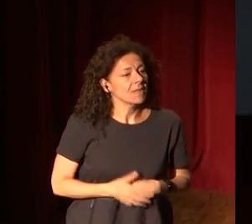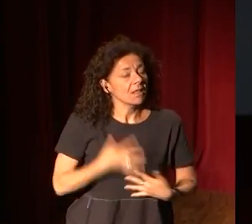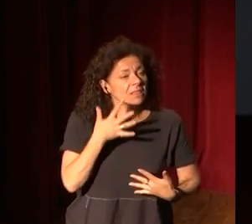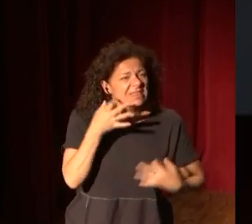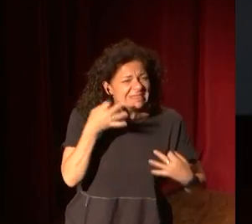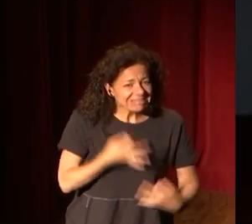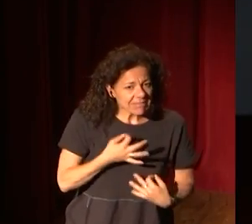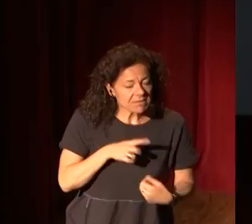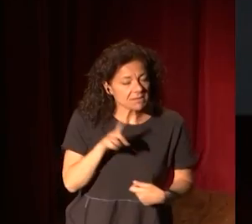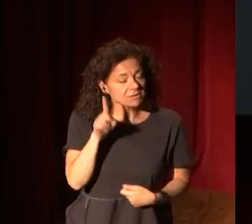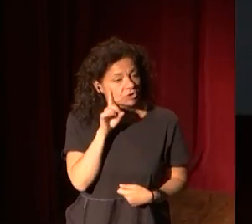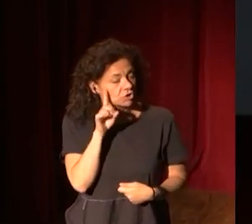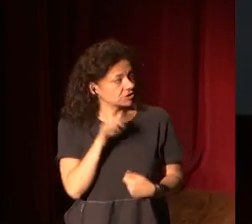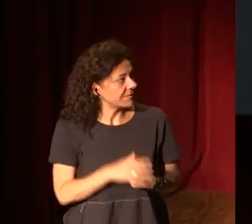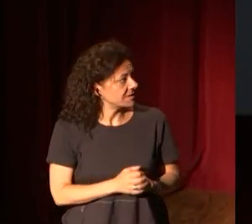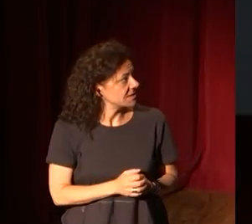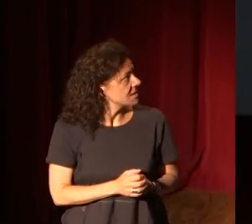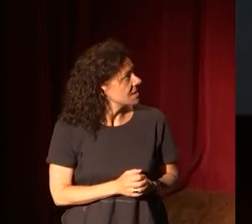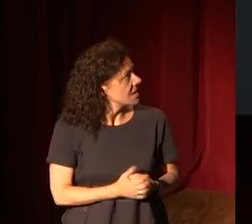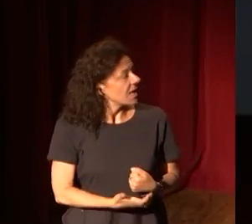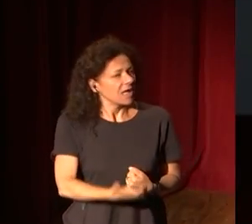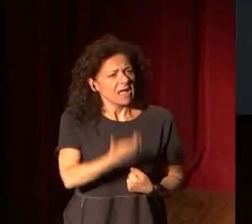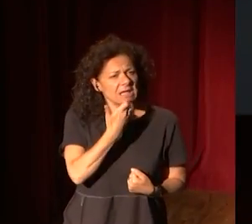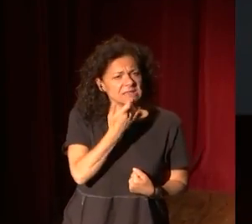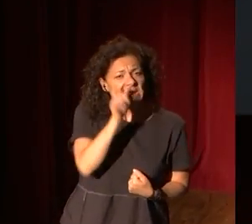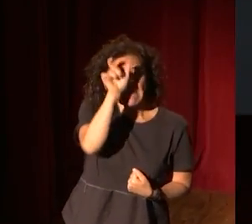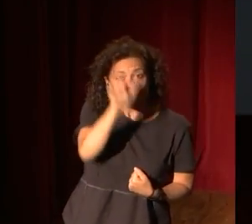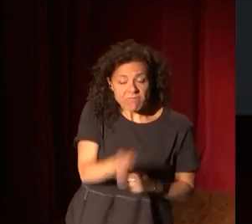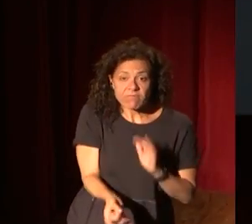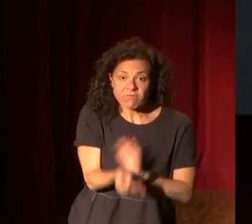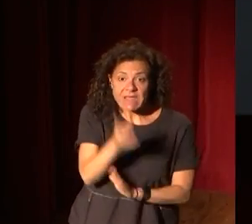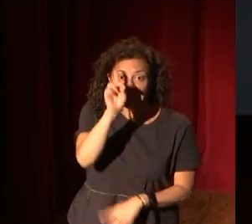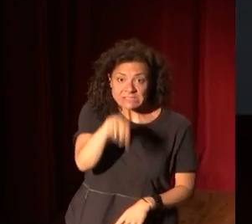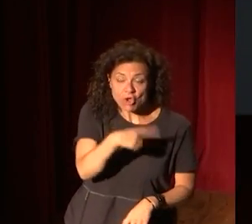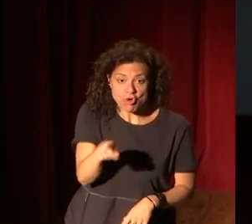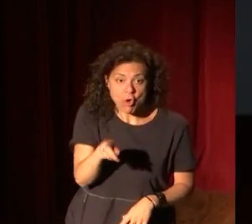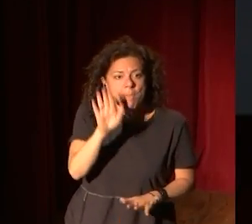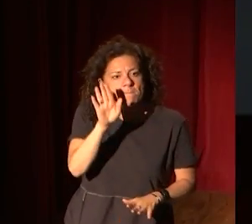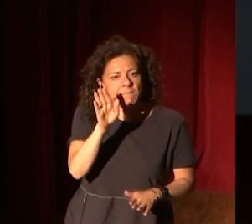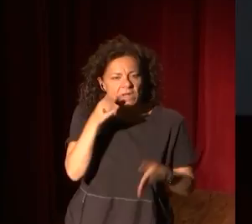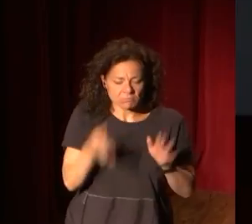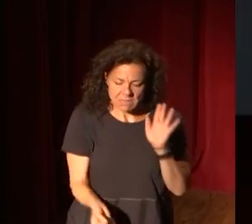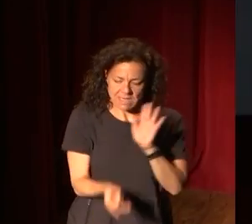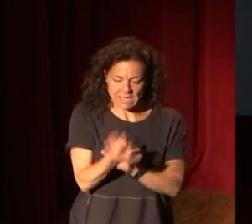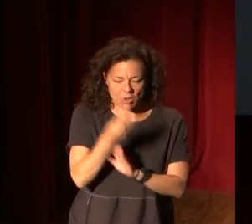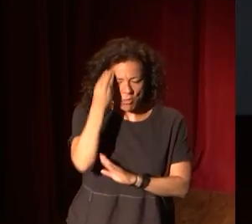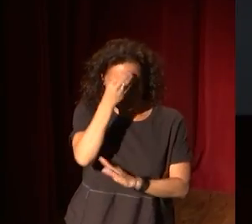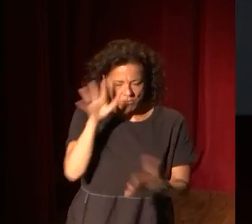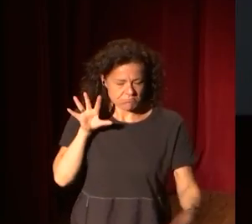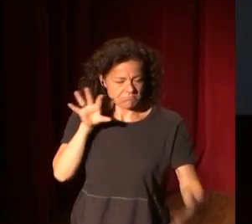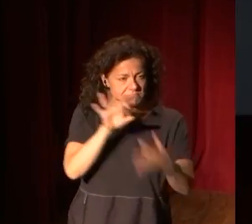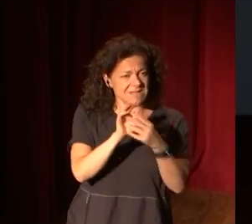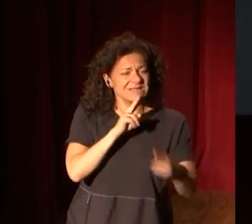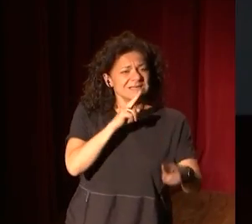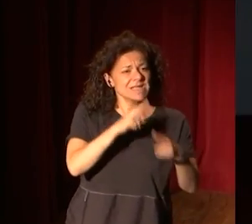no se sabe muy bien si fue una persona real, pero creó una corriente de pensamiento que se llama